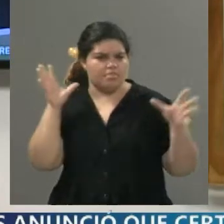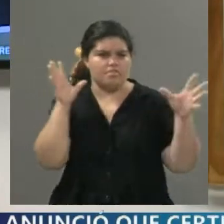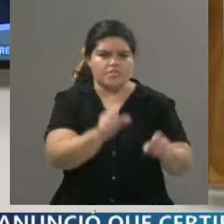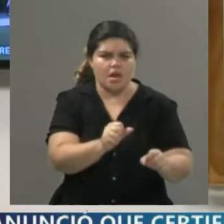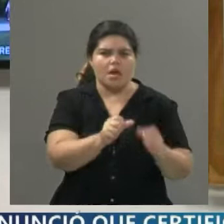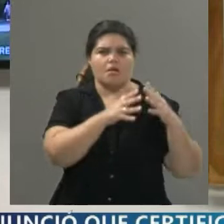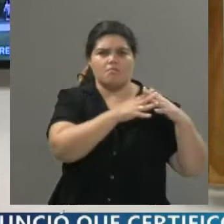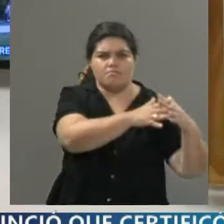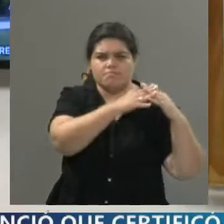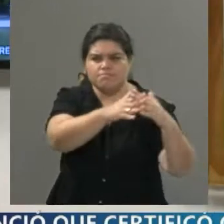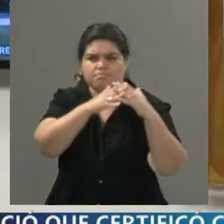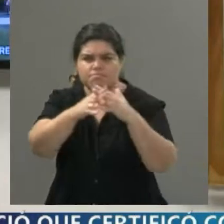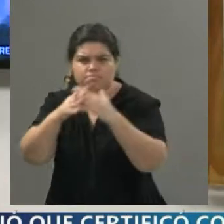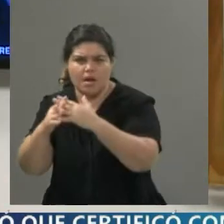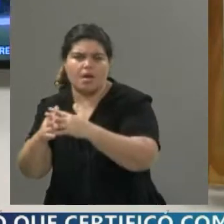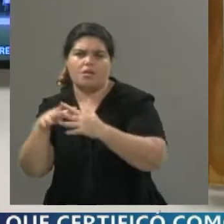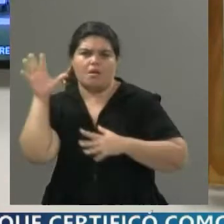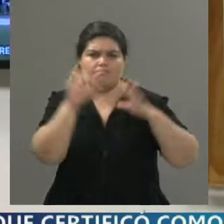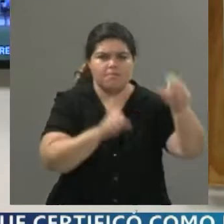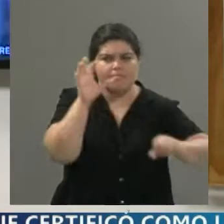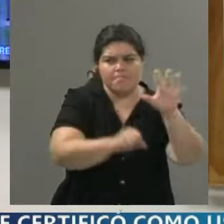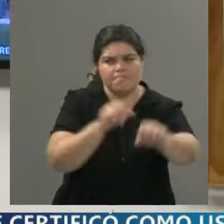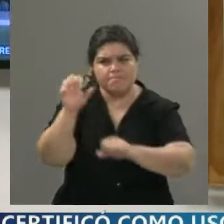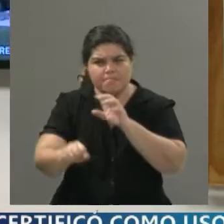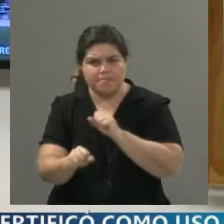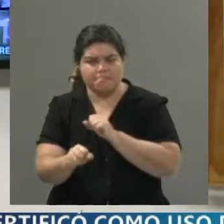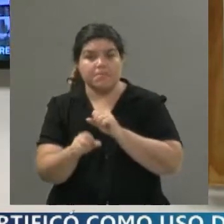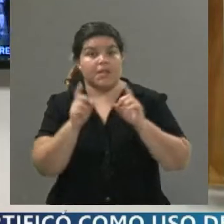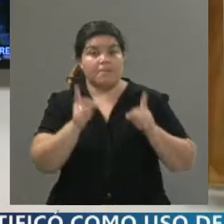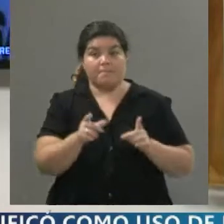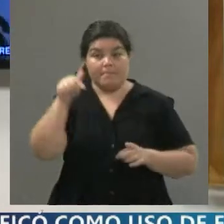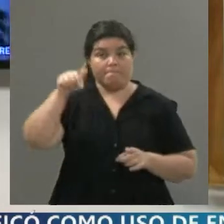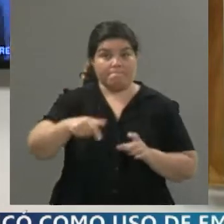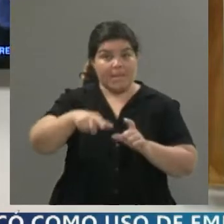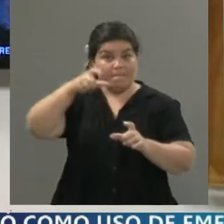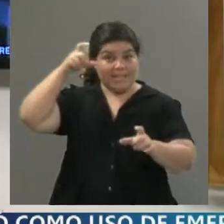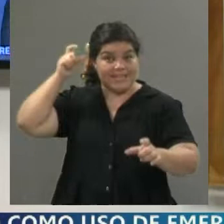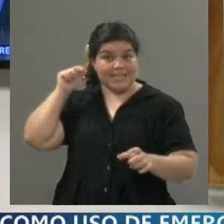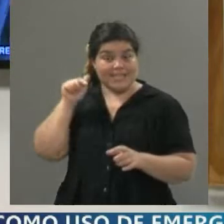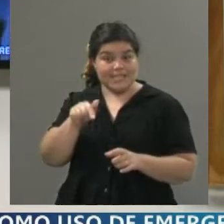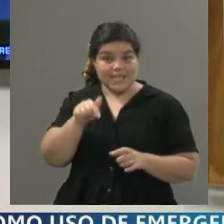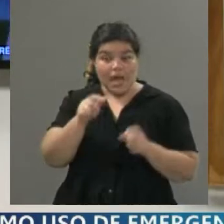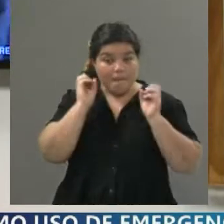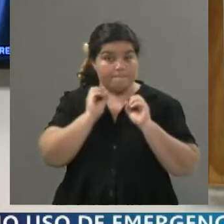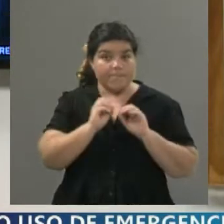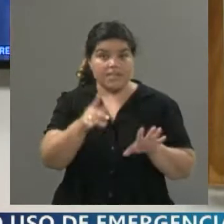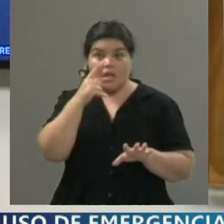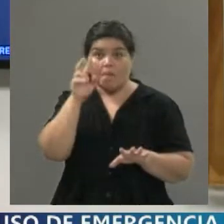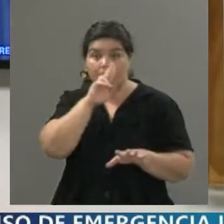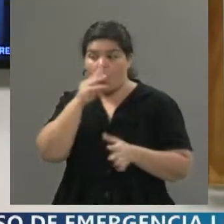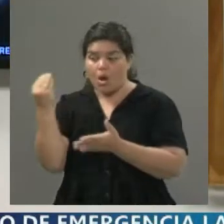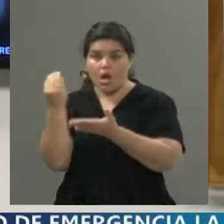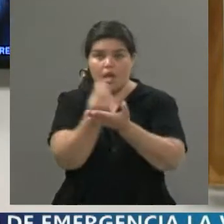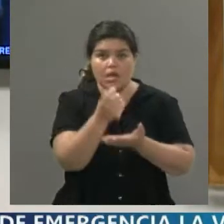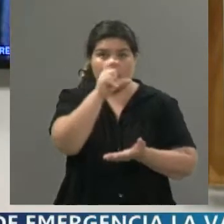populares de nuestro país, ¿sí? A raíz de esta experiencia es que surge Correpi y cada